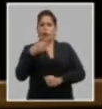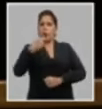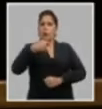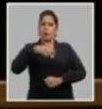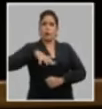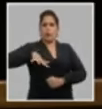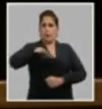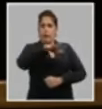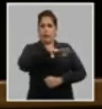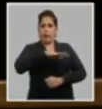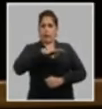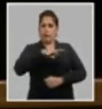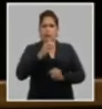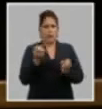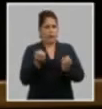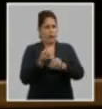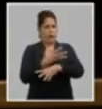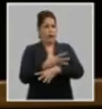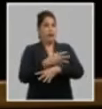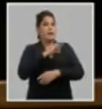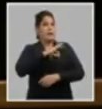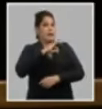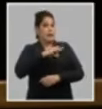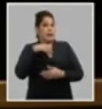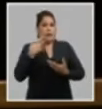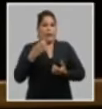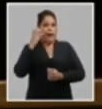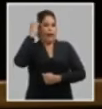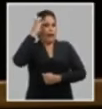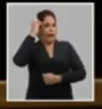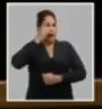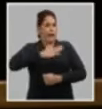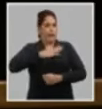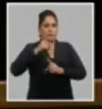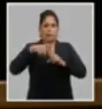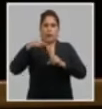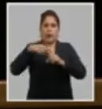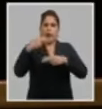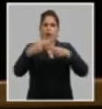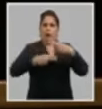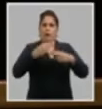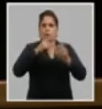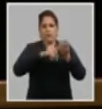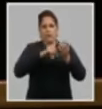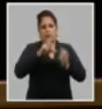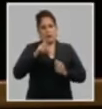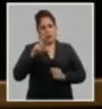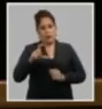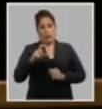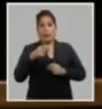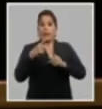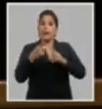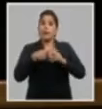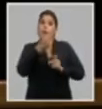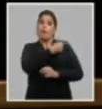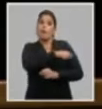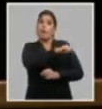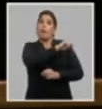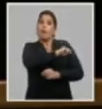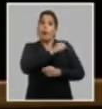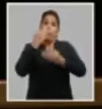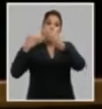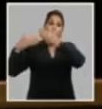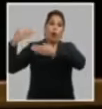justeza, claridad y sentido crítico las tareas desarrolladas por nuestro partido y pueblo en los